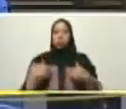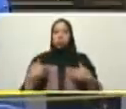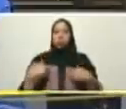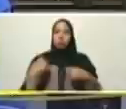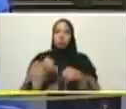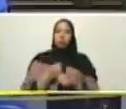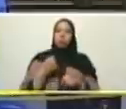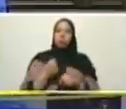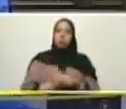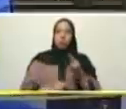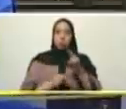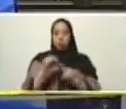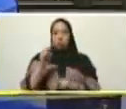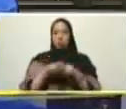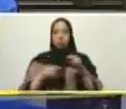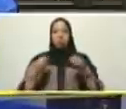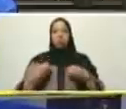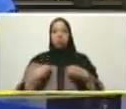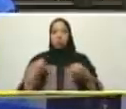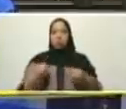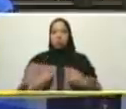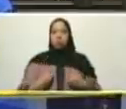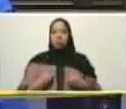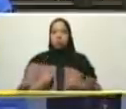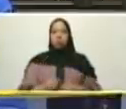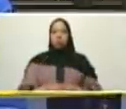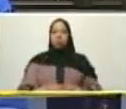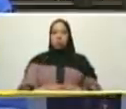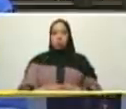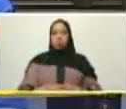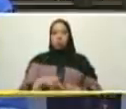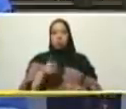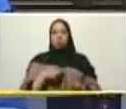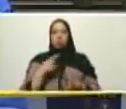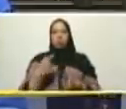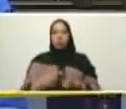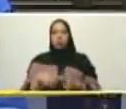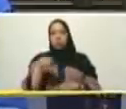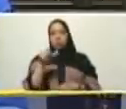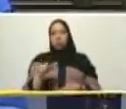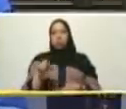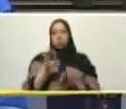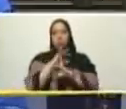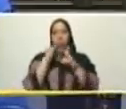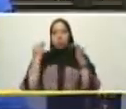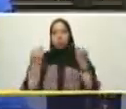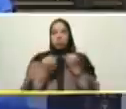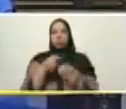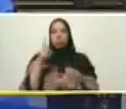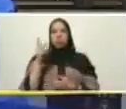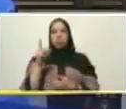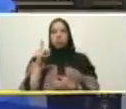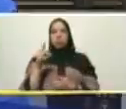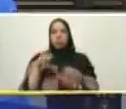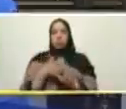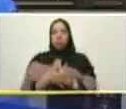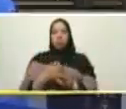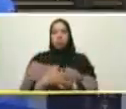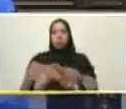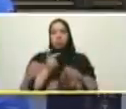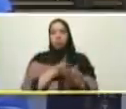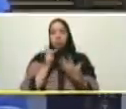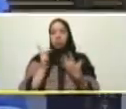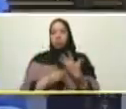de vivienda que nosotros llevamos adelante vamos a llevar entonces el vértice financiero segunda modalidad que me proponen